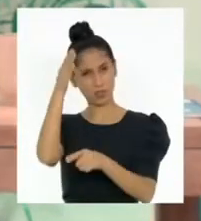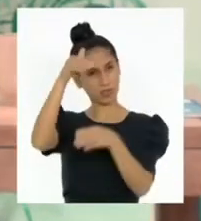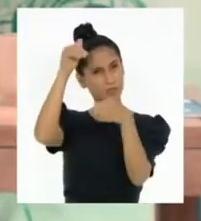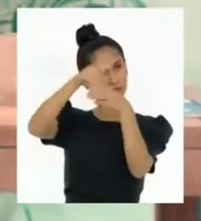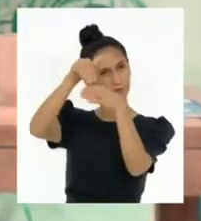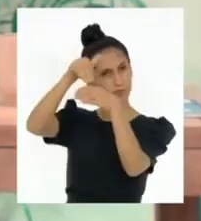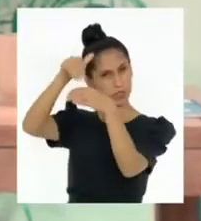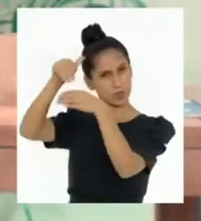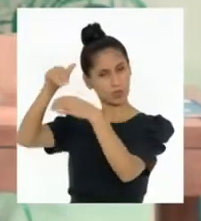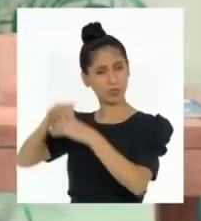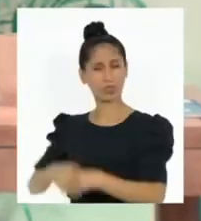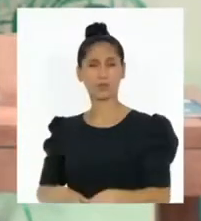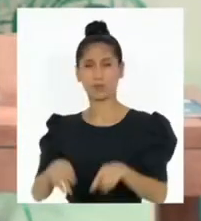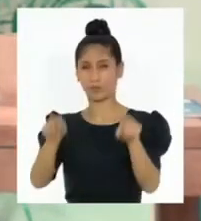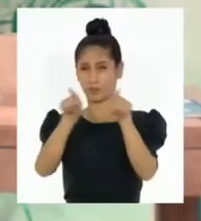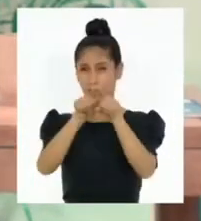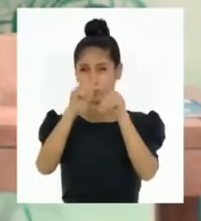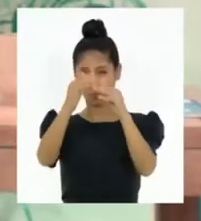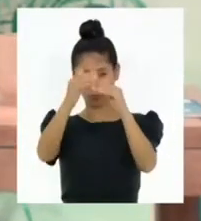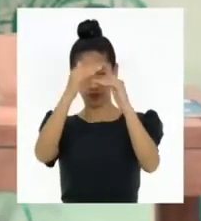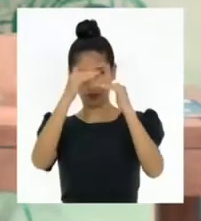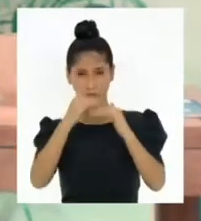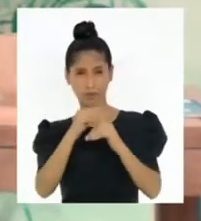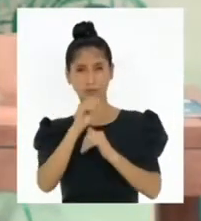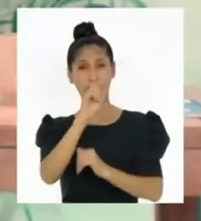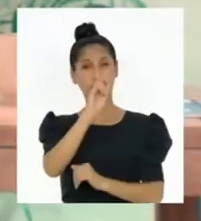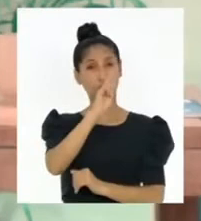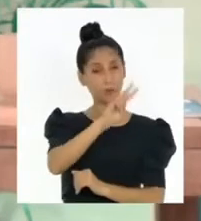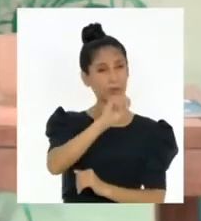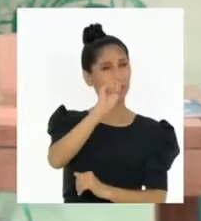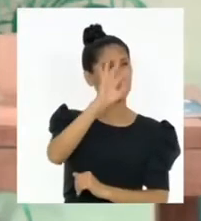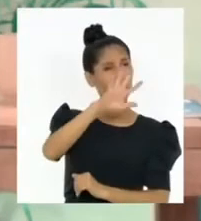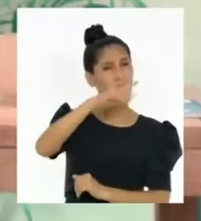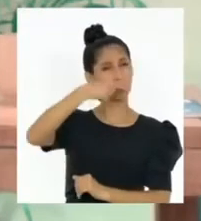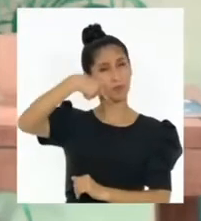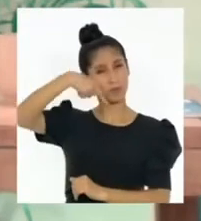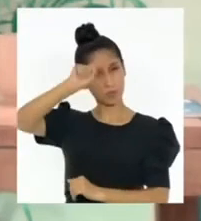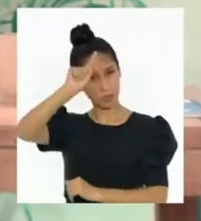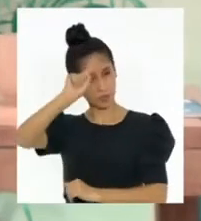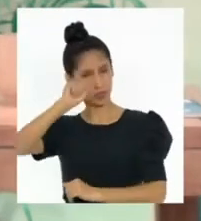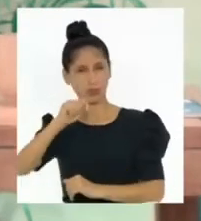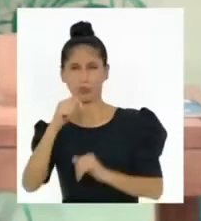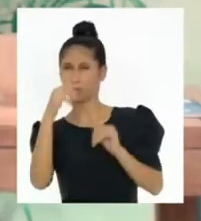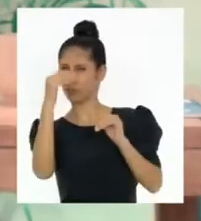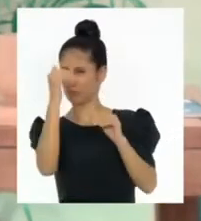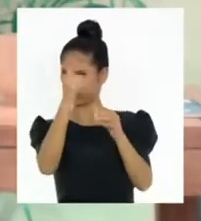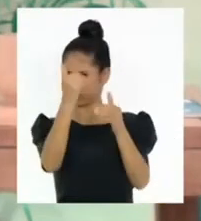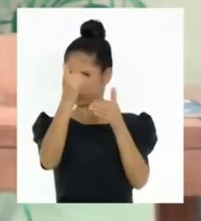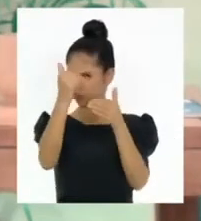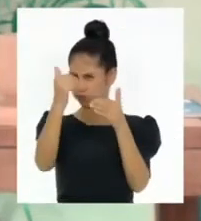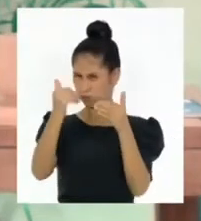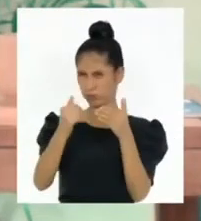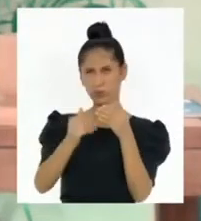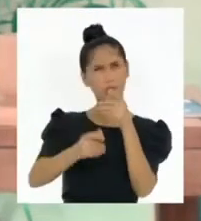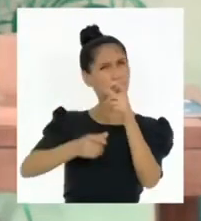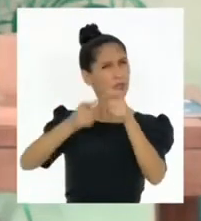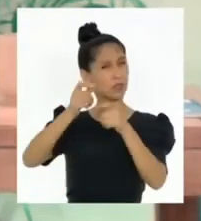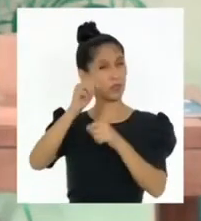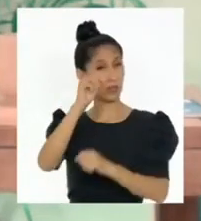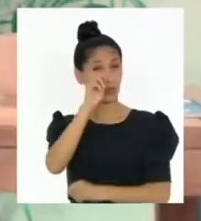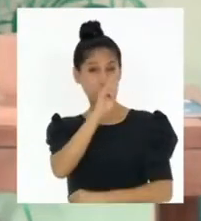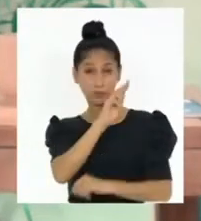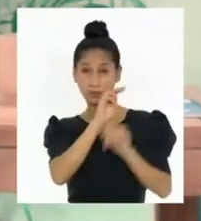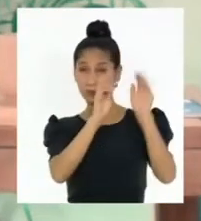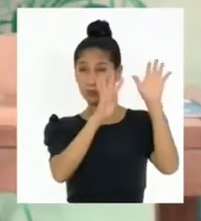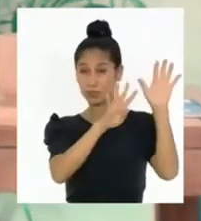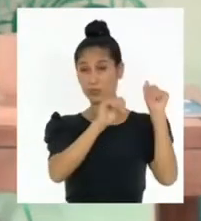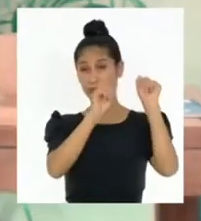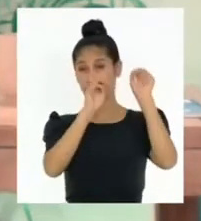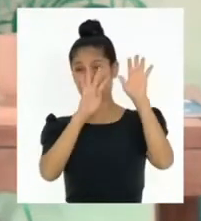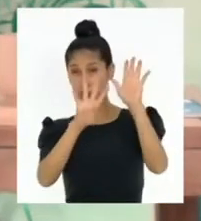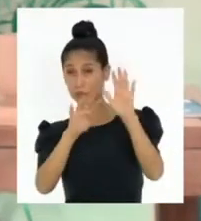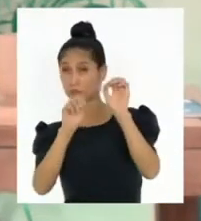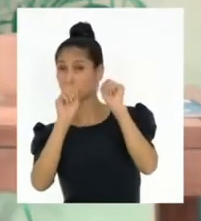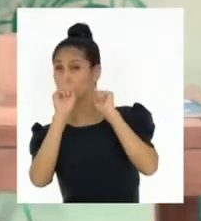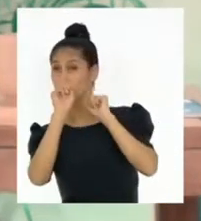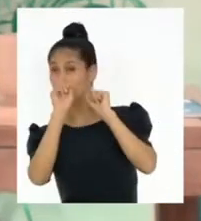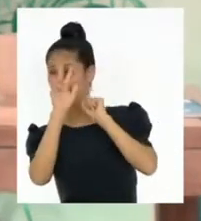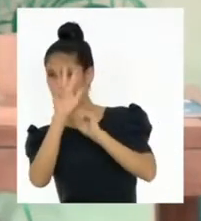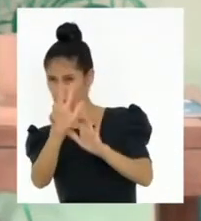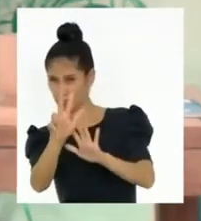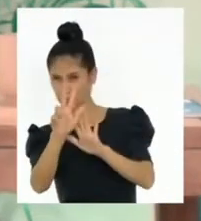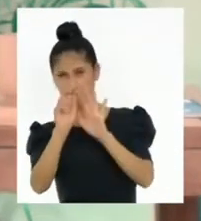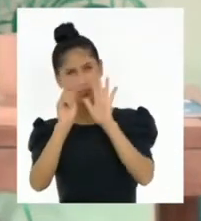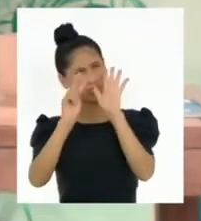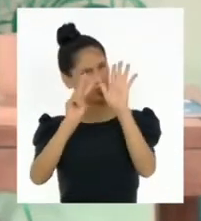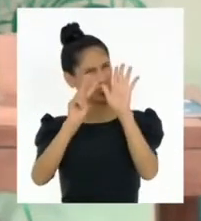.287.954 electores, de los cuales 997.033 se